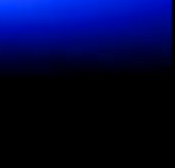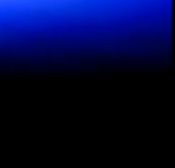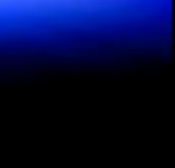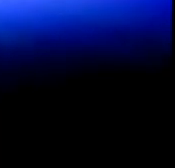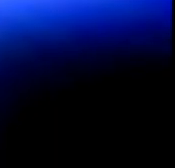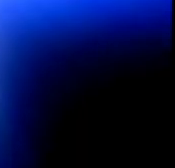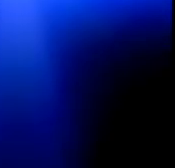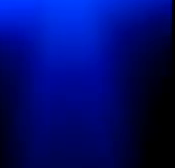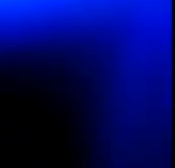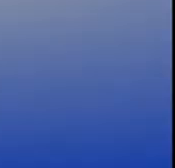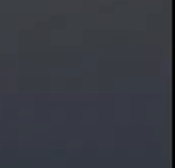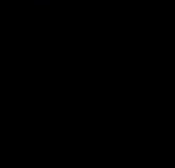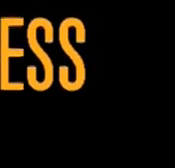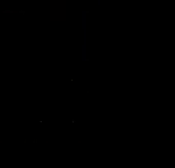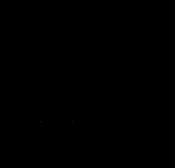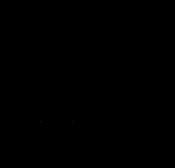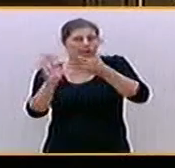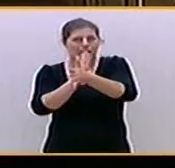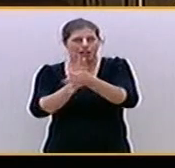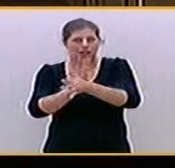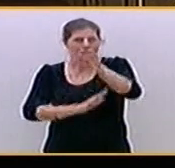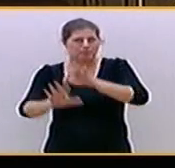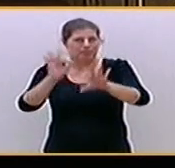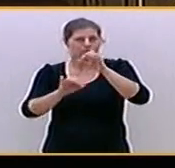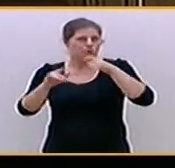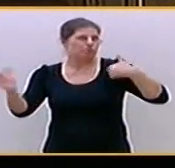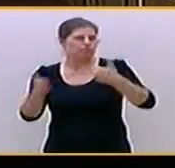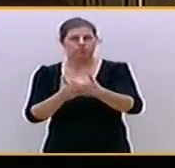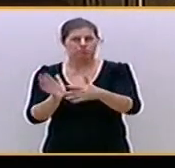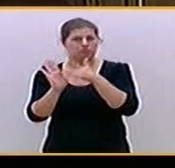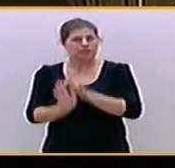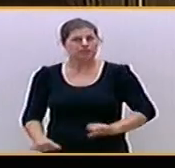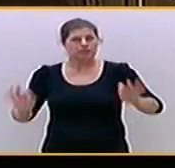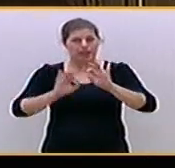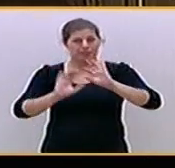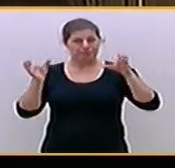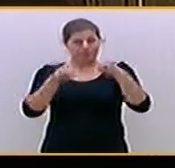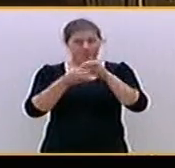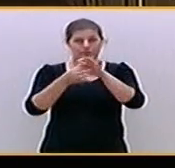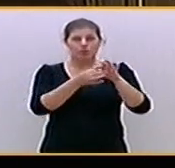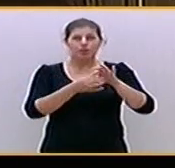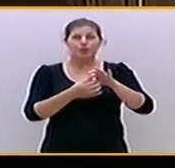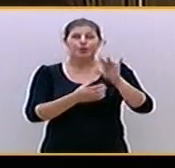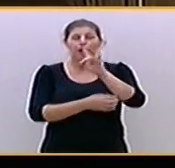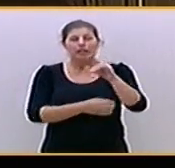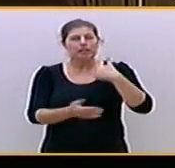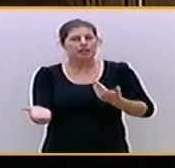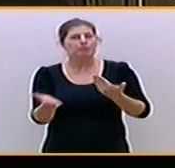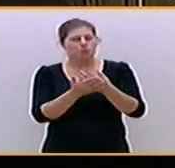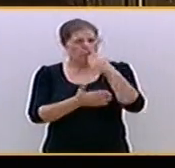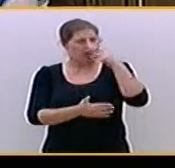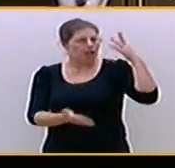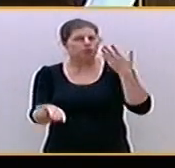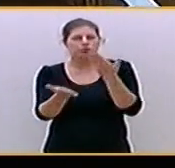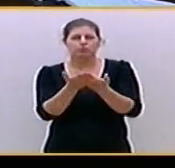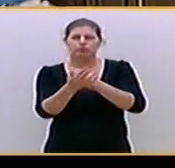¿Qué es Coalición canaria lleva años reclamando una reforma constitucional amplia y profunda